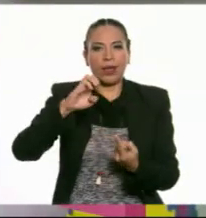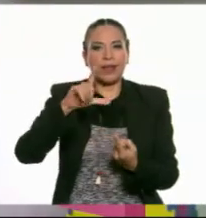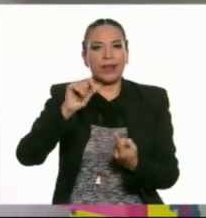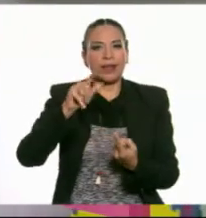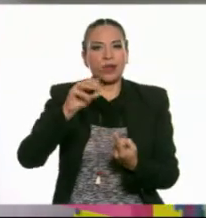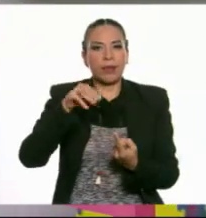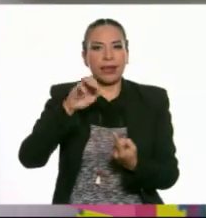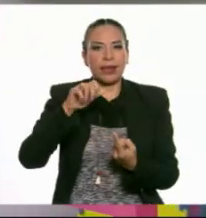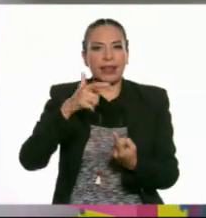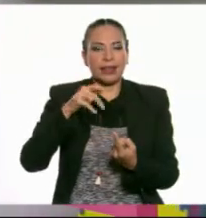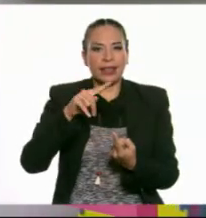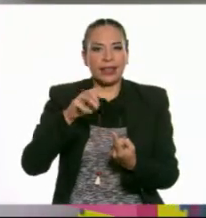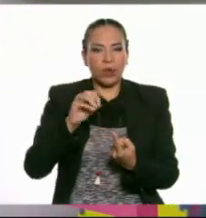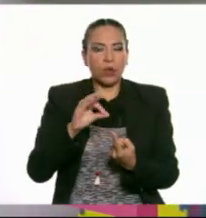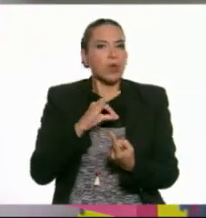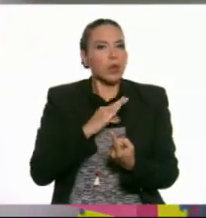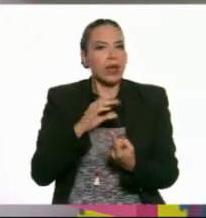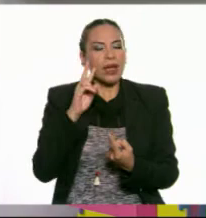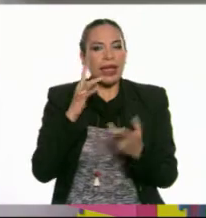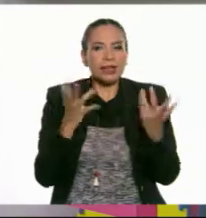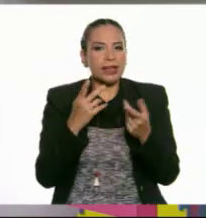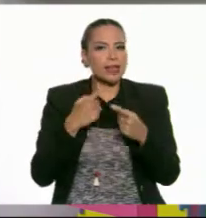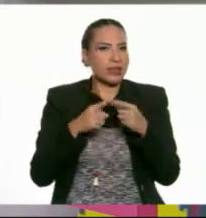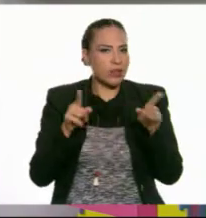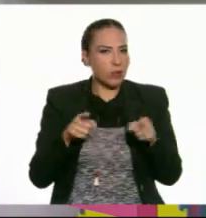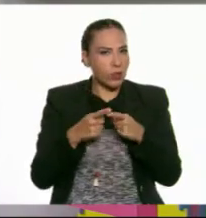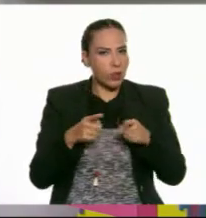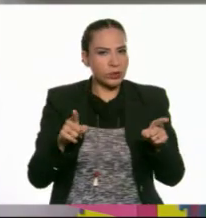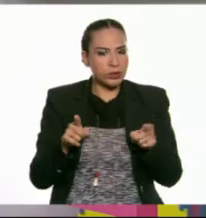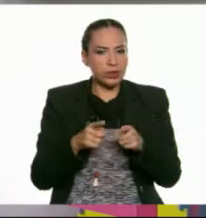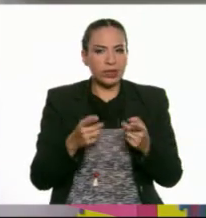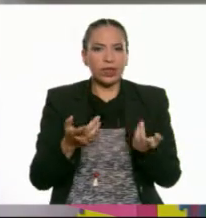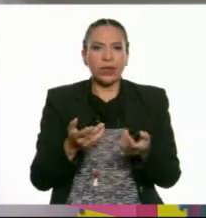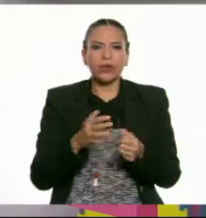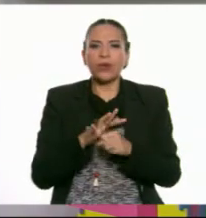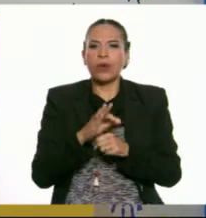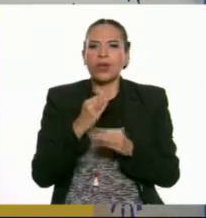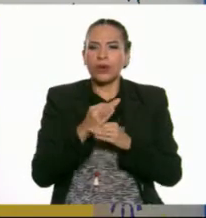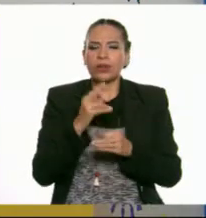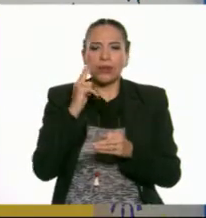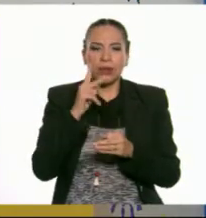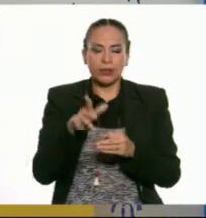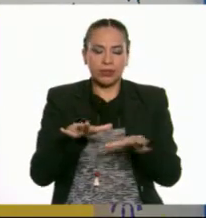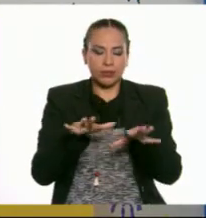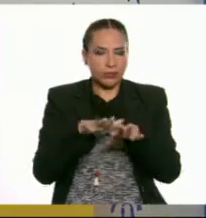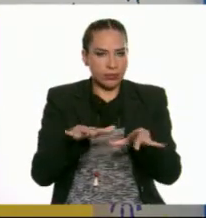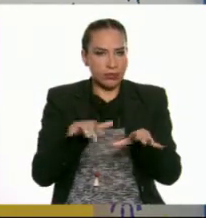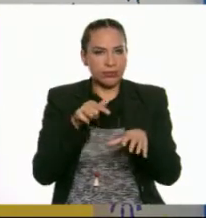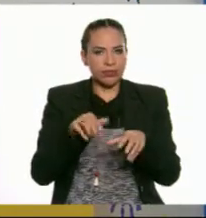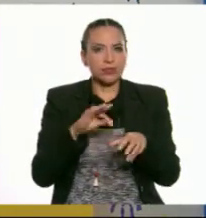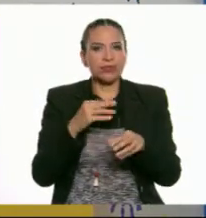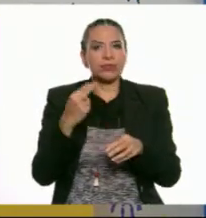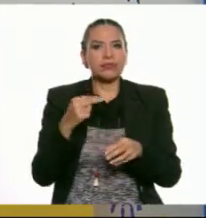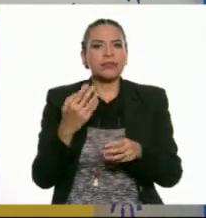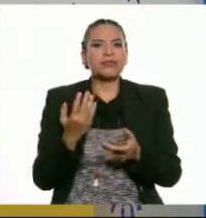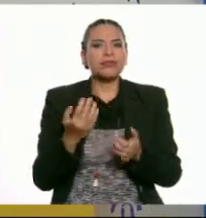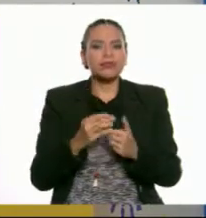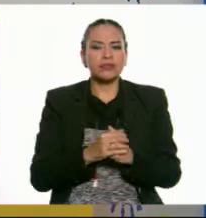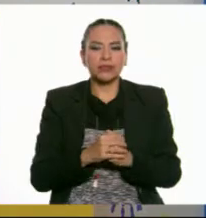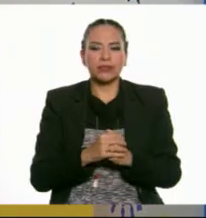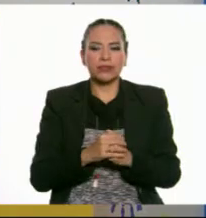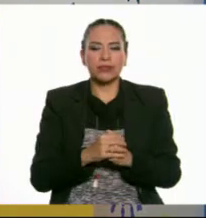se pueda hacer música. En el cual damas acercabas tus manos y este instrumento se llamaba...